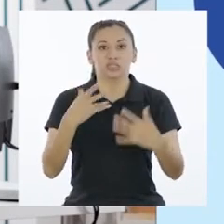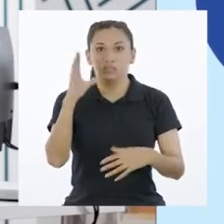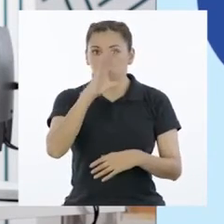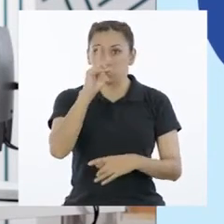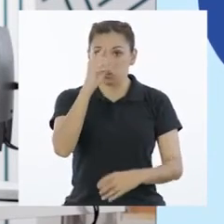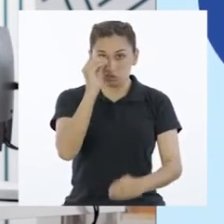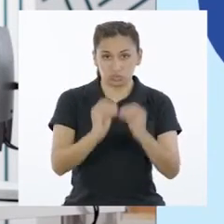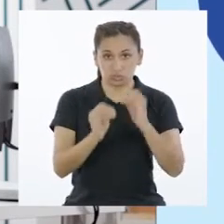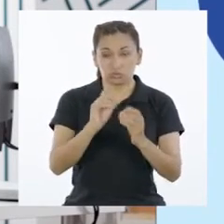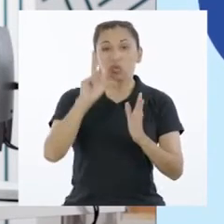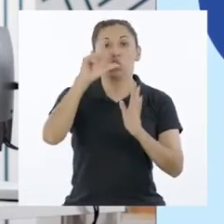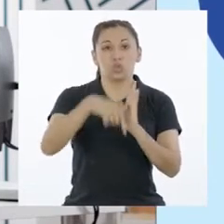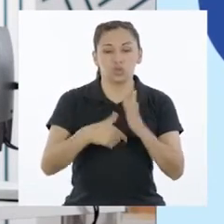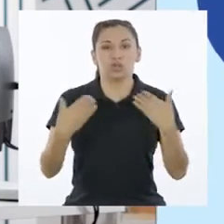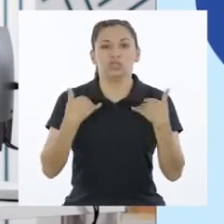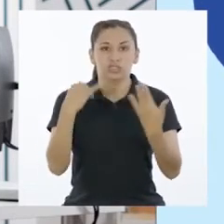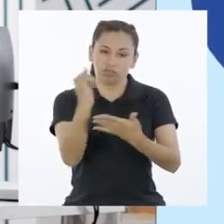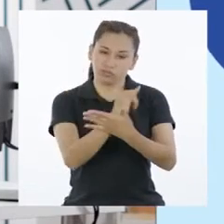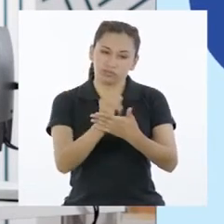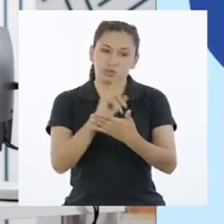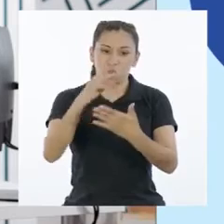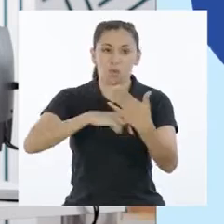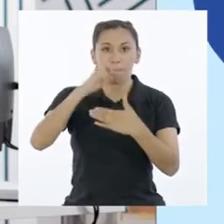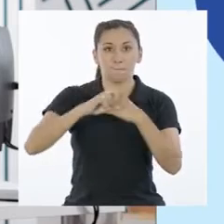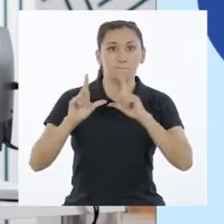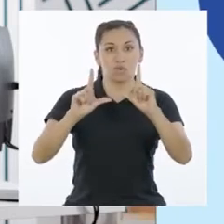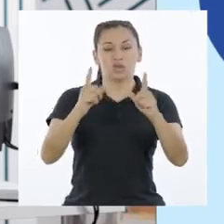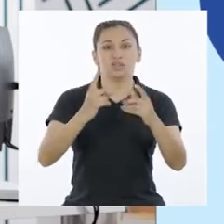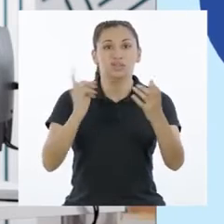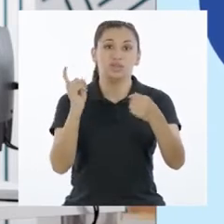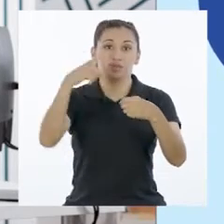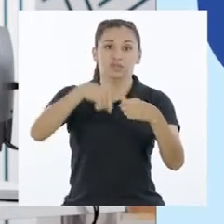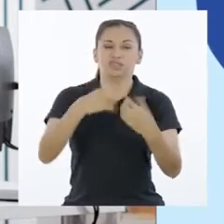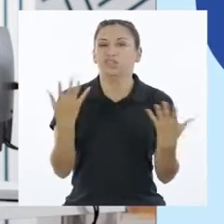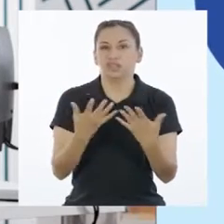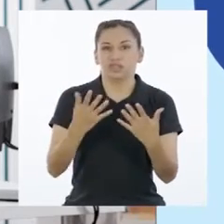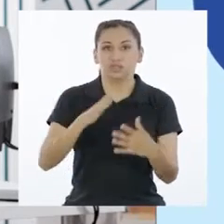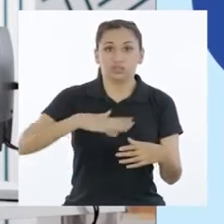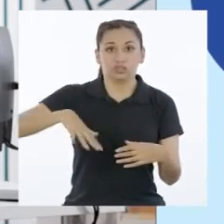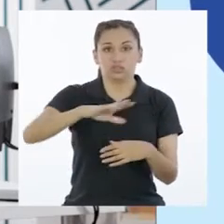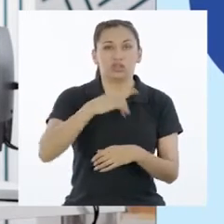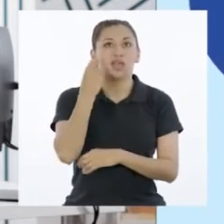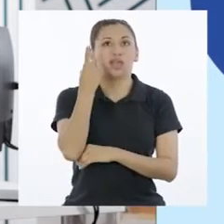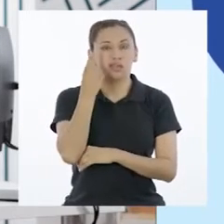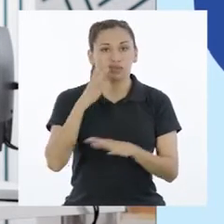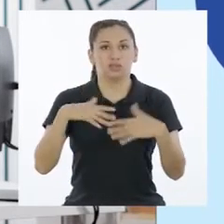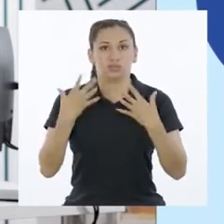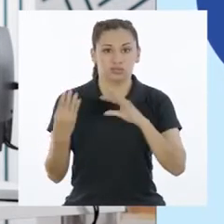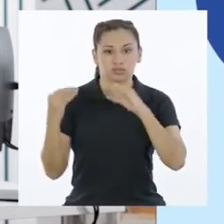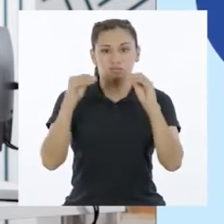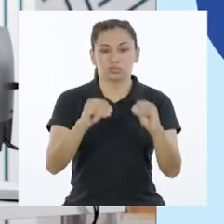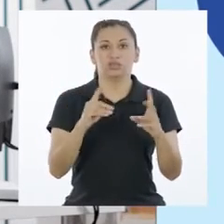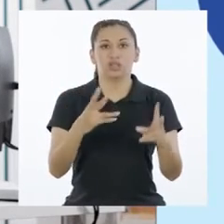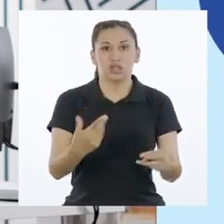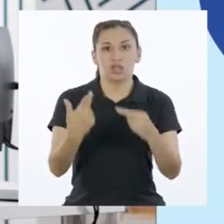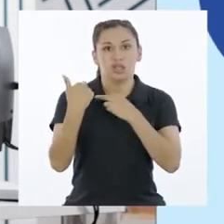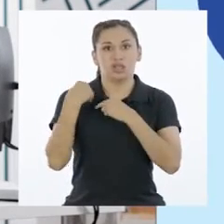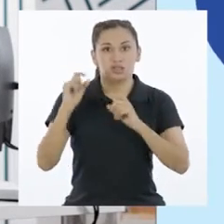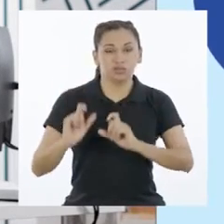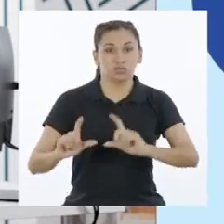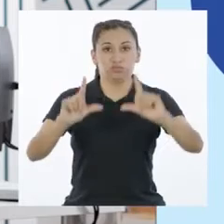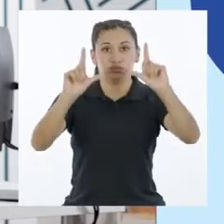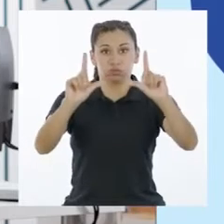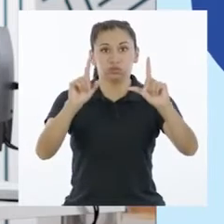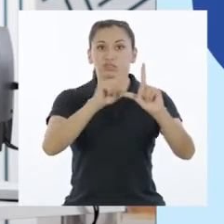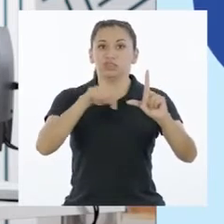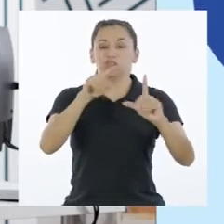un asunto público, luego tienen que diseñar un proyecto participativo para que finalmente lo tengan que ejecutar y subir a